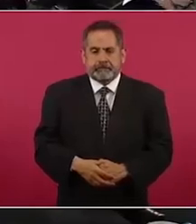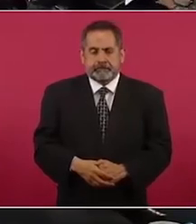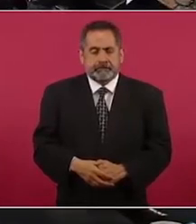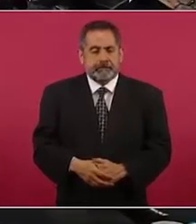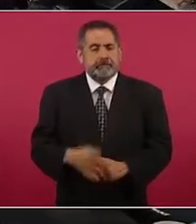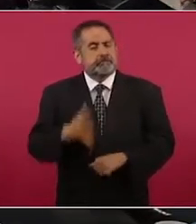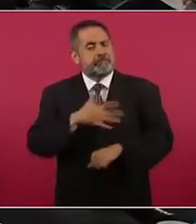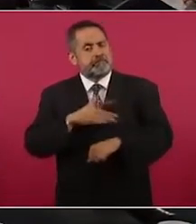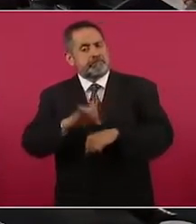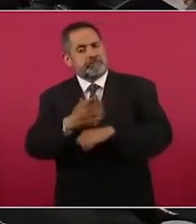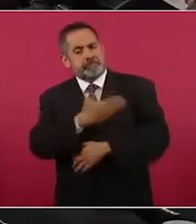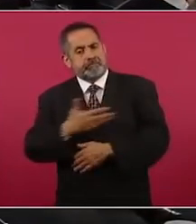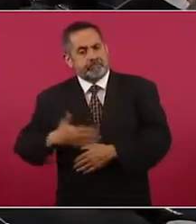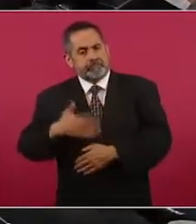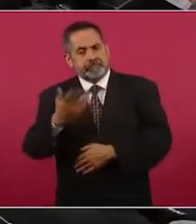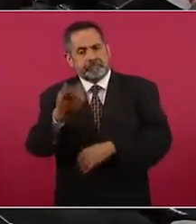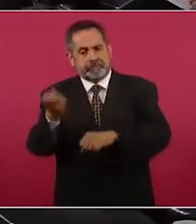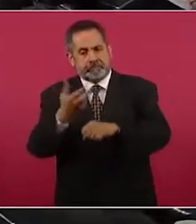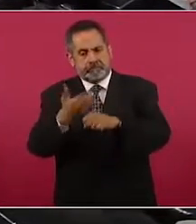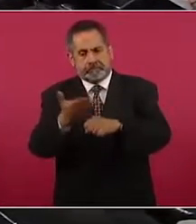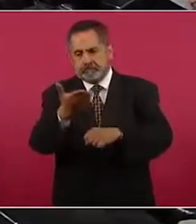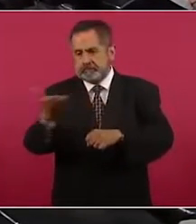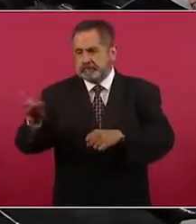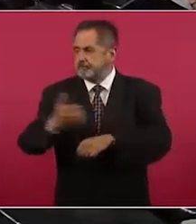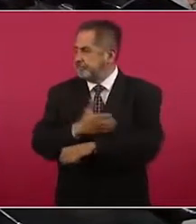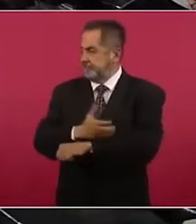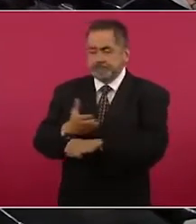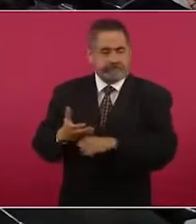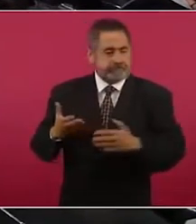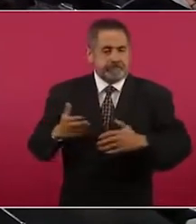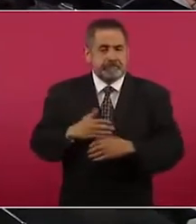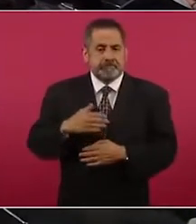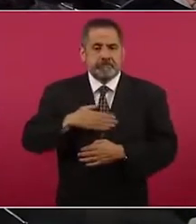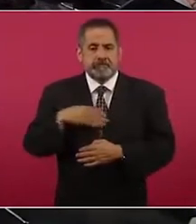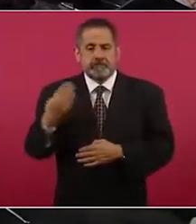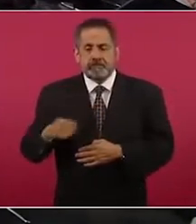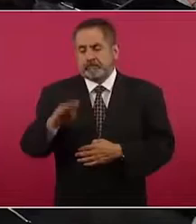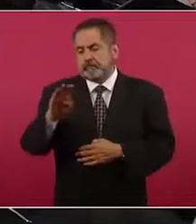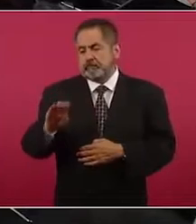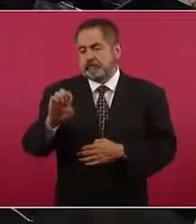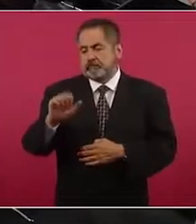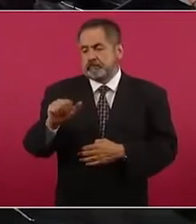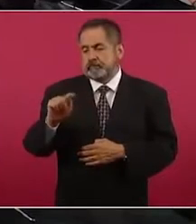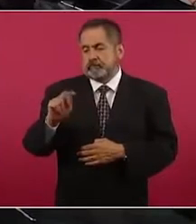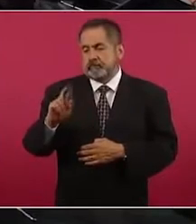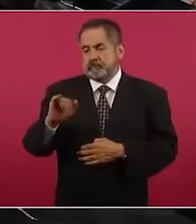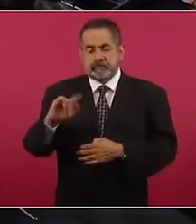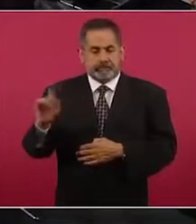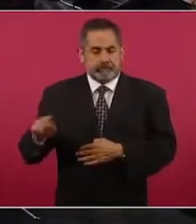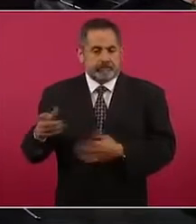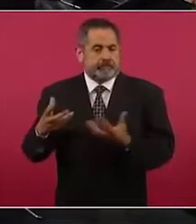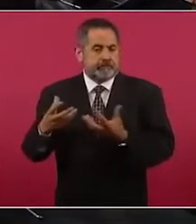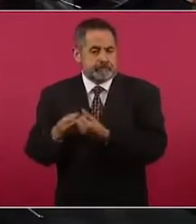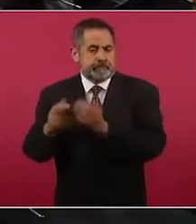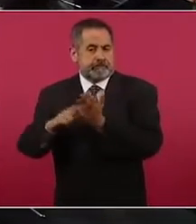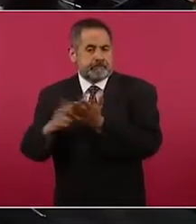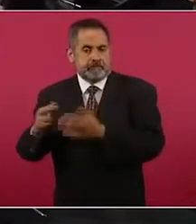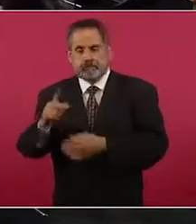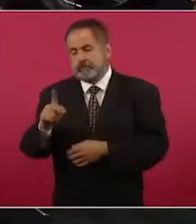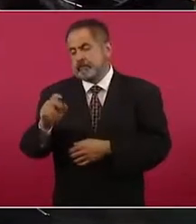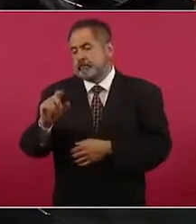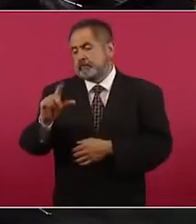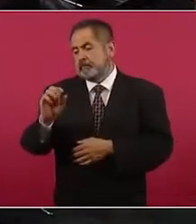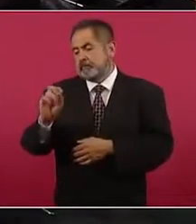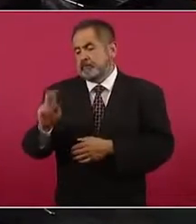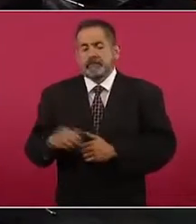Buenos días, presidente, secretarios, compañeras y compañeros. Beatriz Contreras Castillo, de Revista Polemón. Bueno,